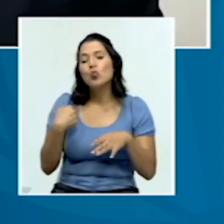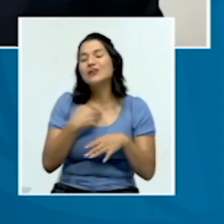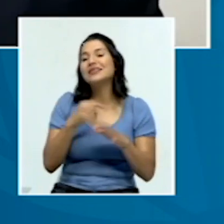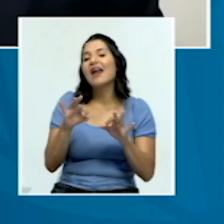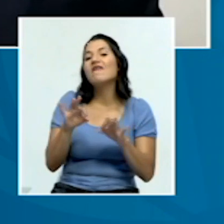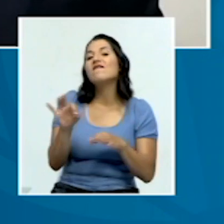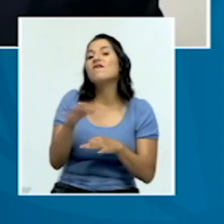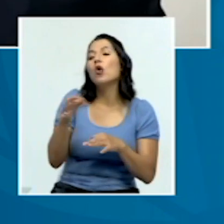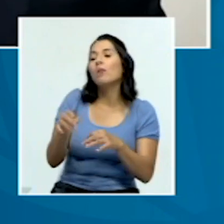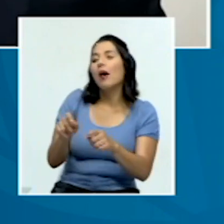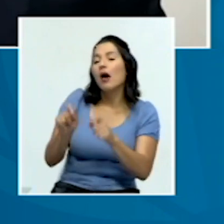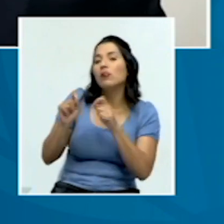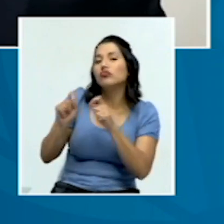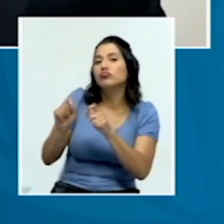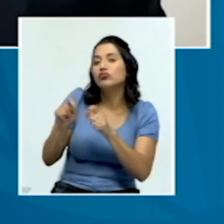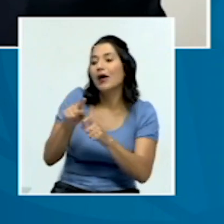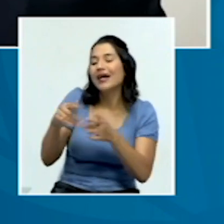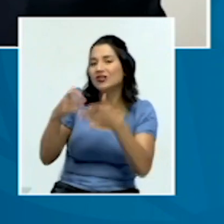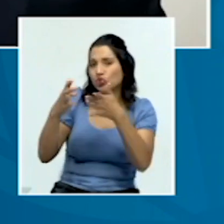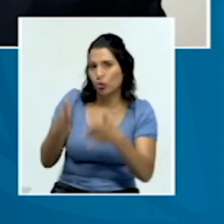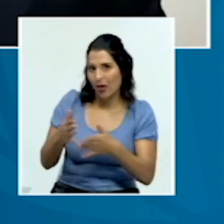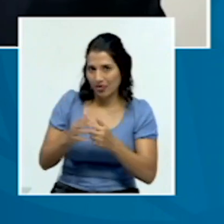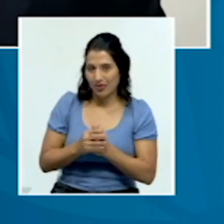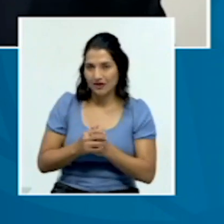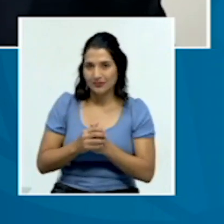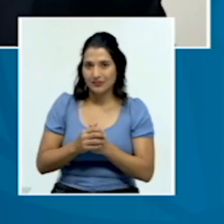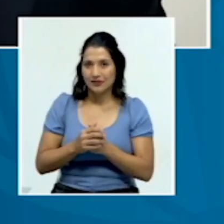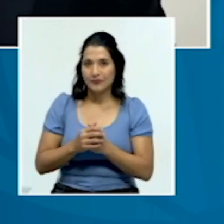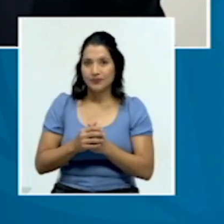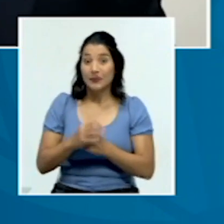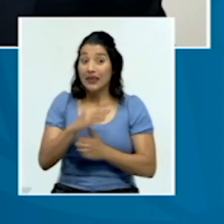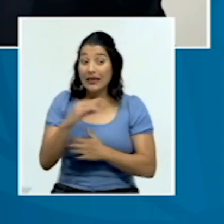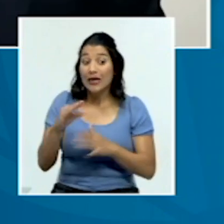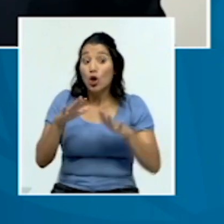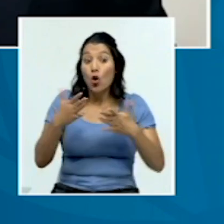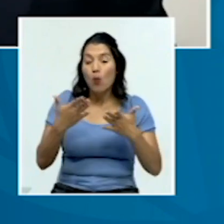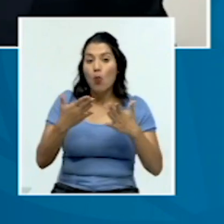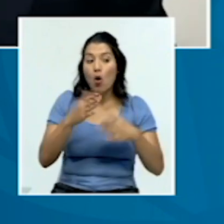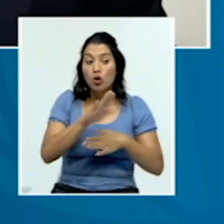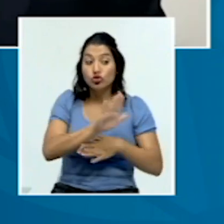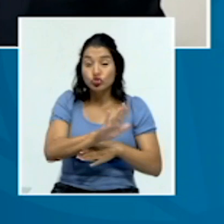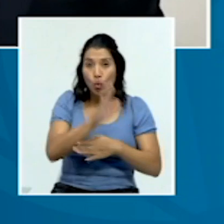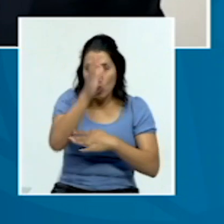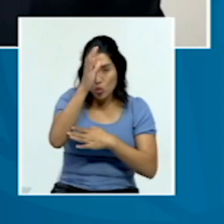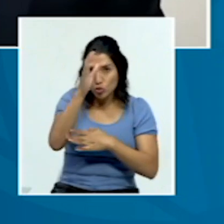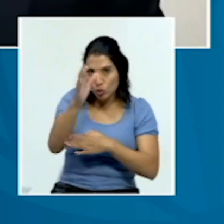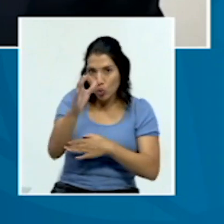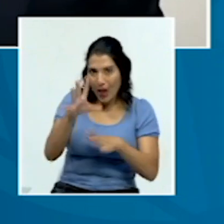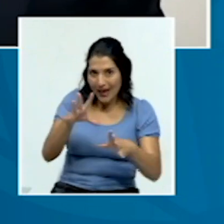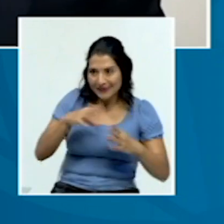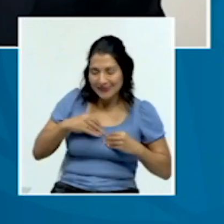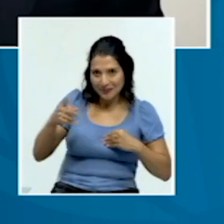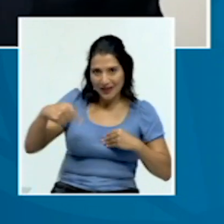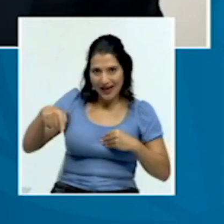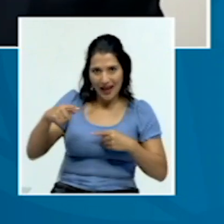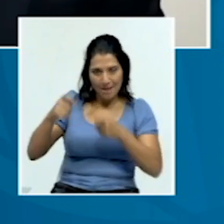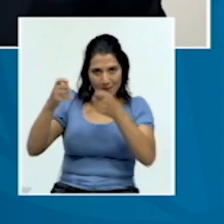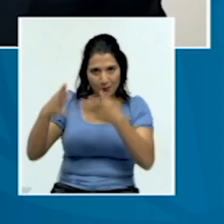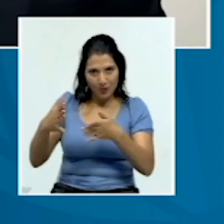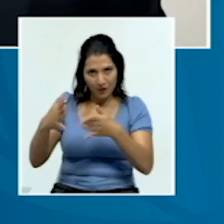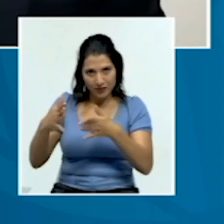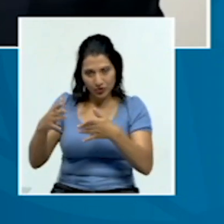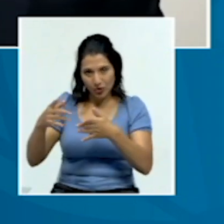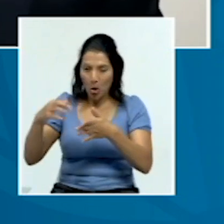cómo son aceptados en esta cultura. Es muy importante mencionar además que todos los estudiantes firman un